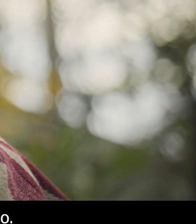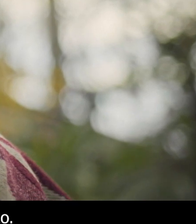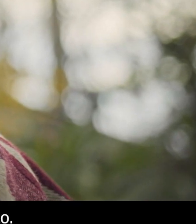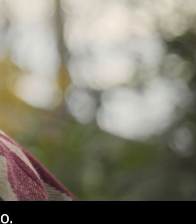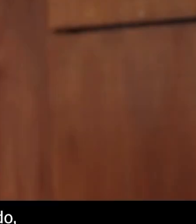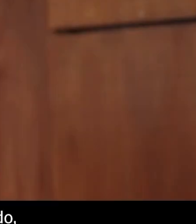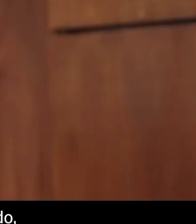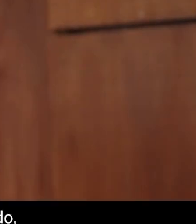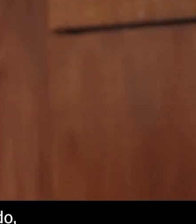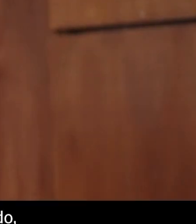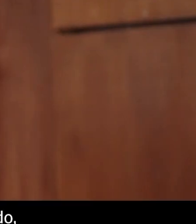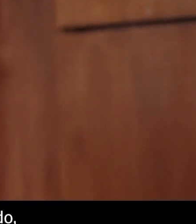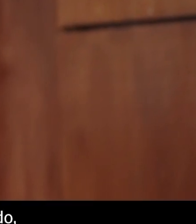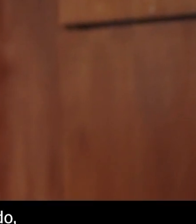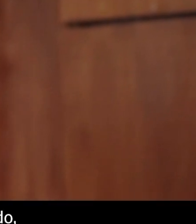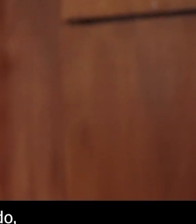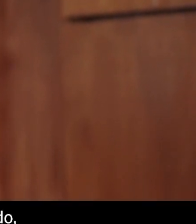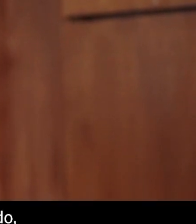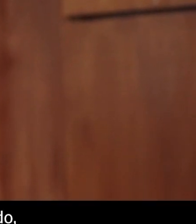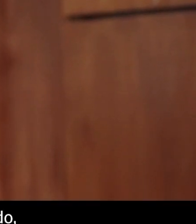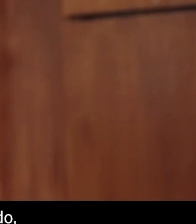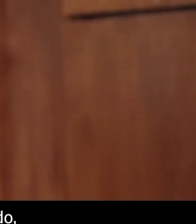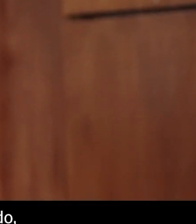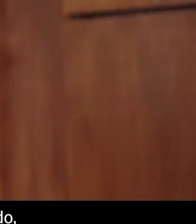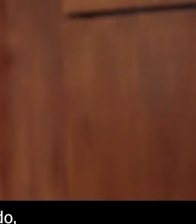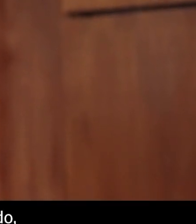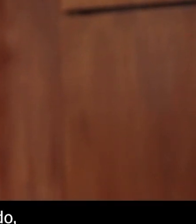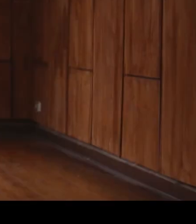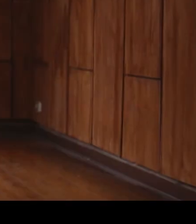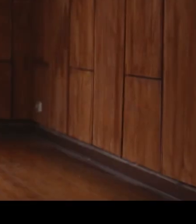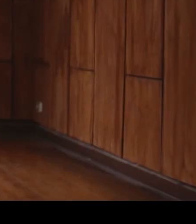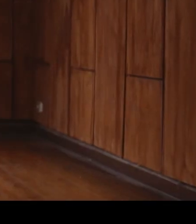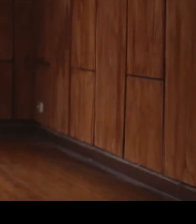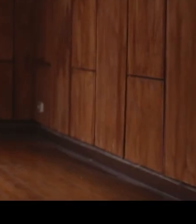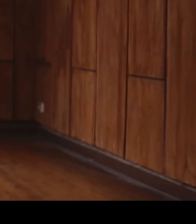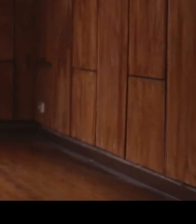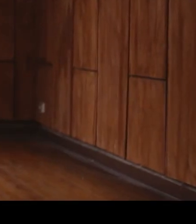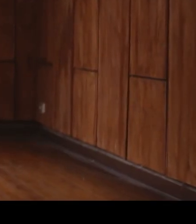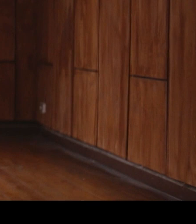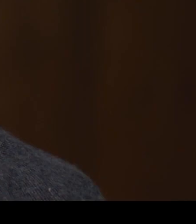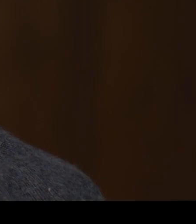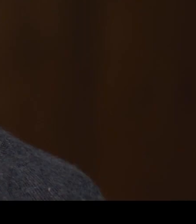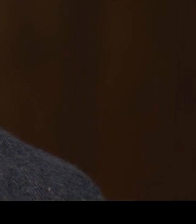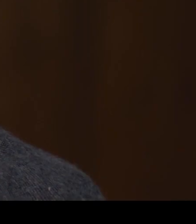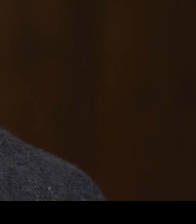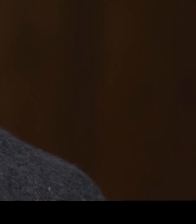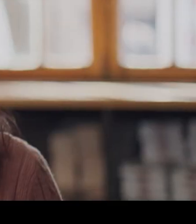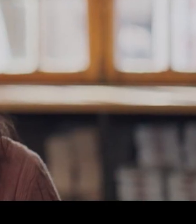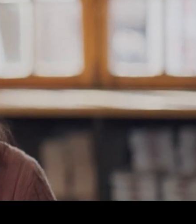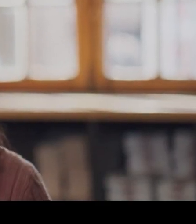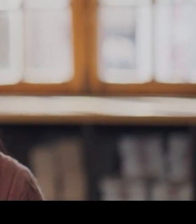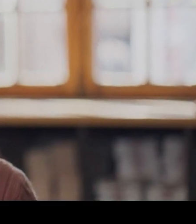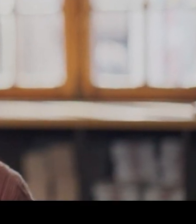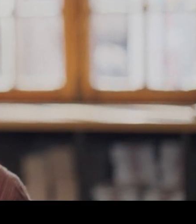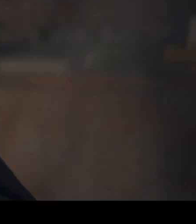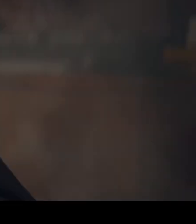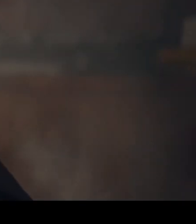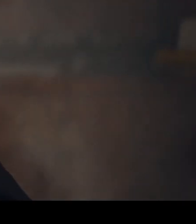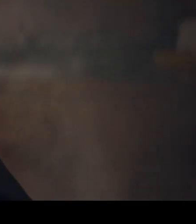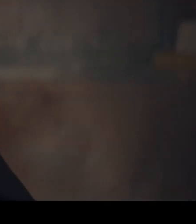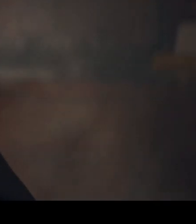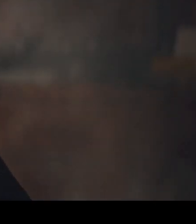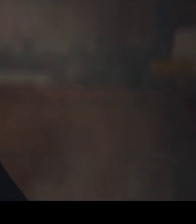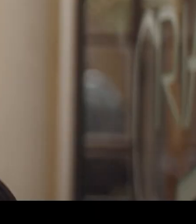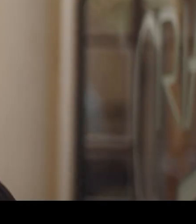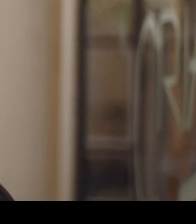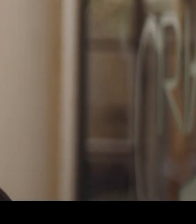conversar sobre esto, en la cual nos demos cuenta que uno puede seguir viviendo, que puede tener un triste día. Edúcate, concientízate y